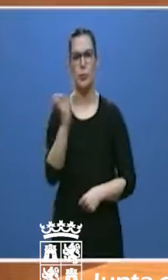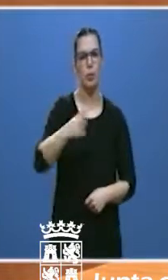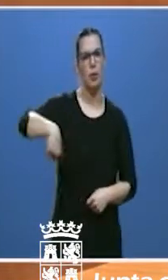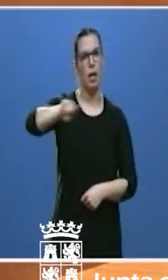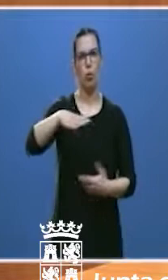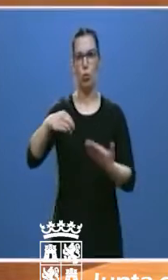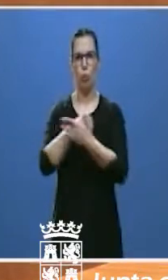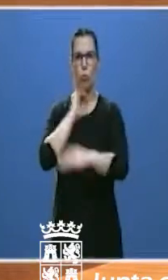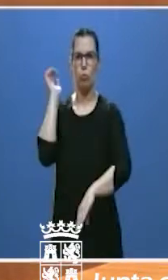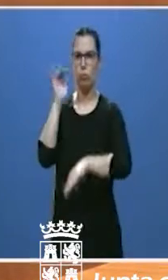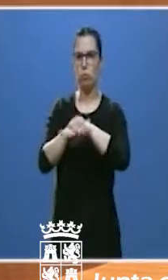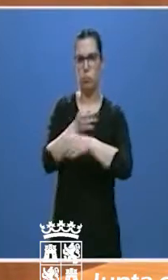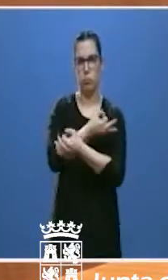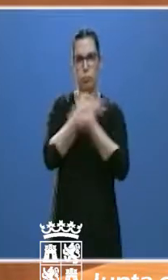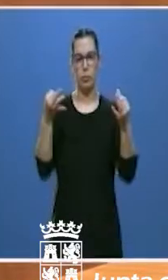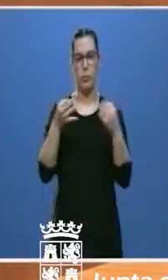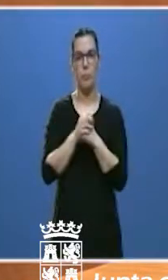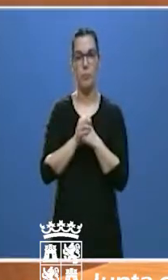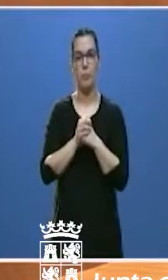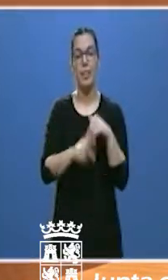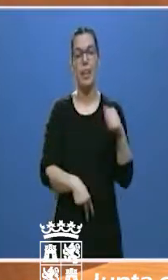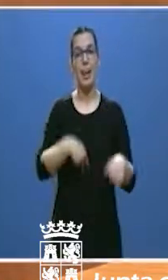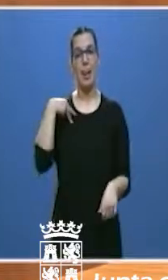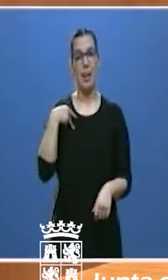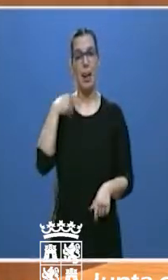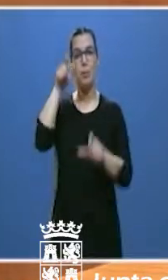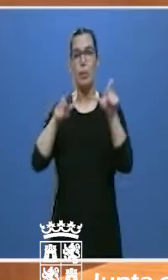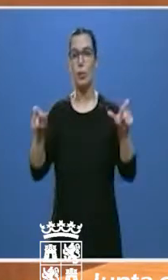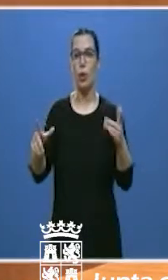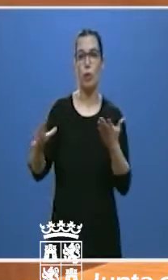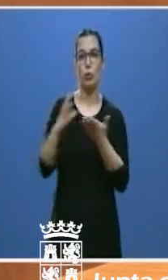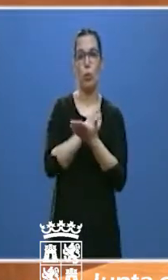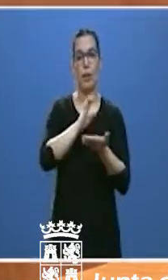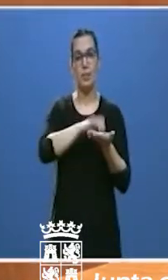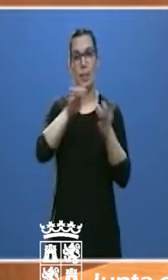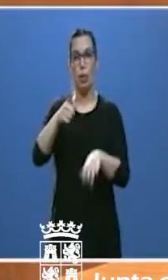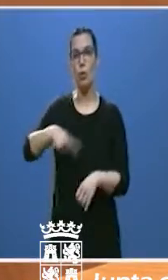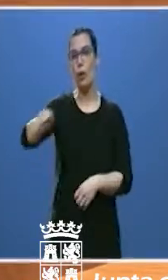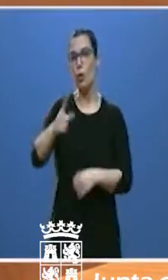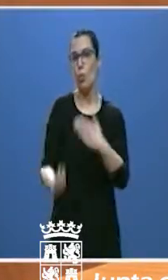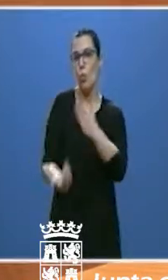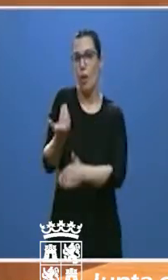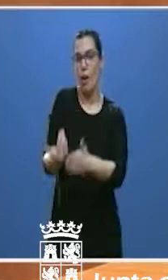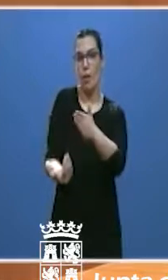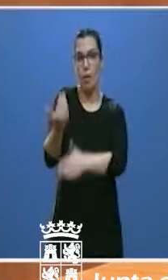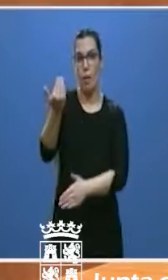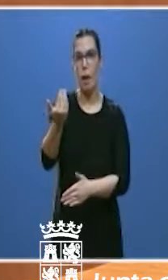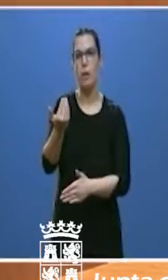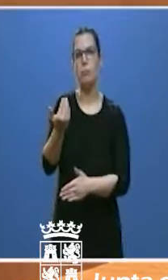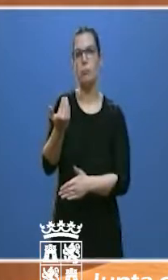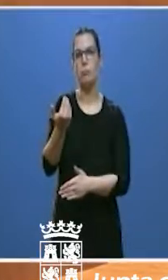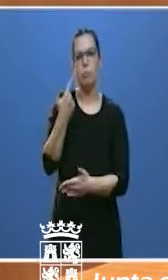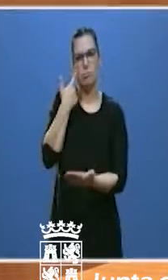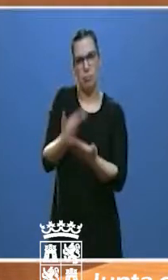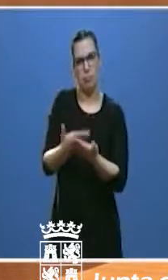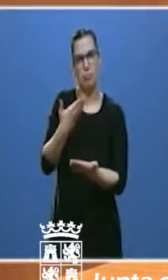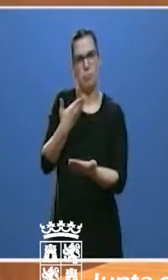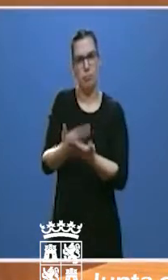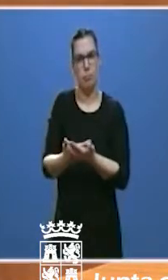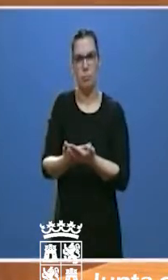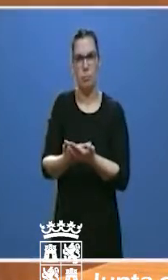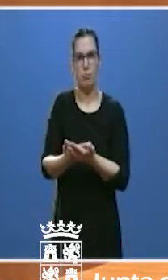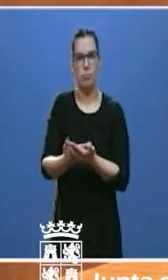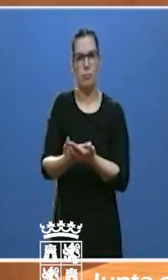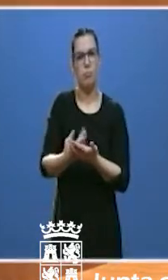la talla. Y al conjunto de los castellanos y leoneses que día a día dan prueba, buena prueba,